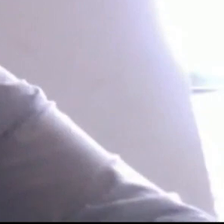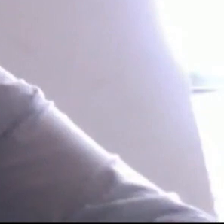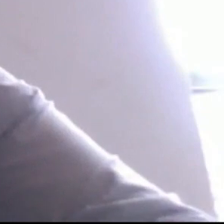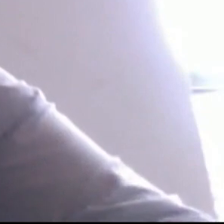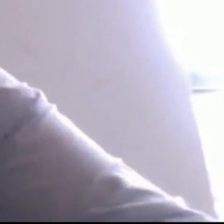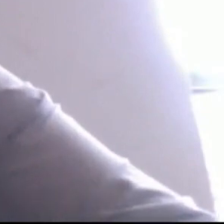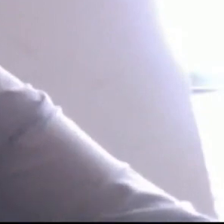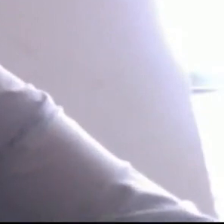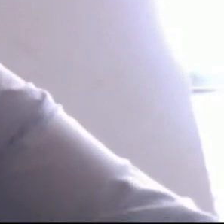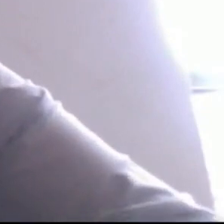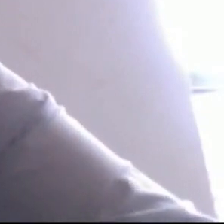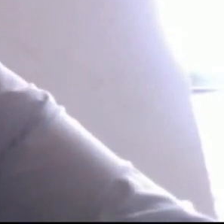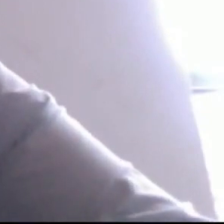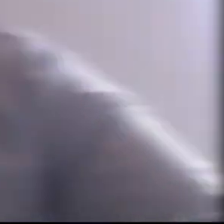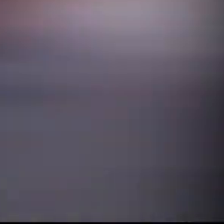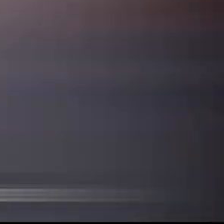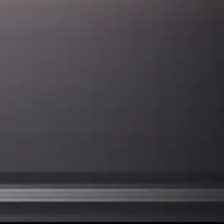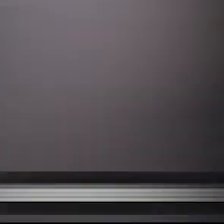muchas gracias